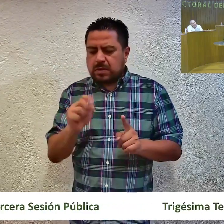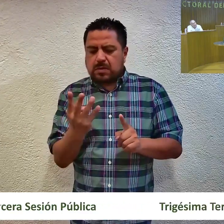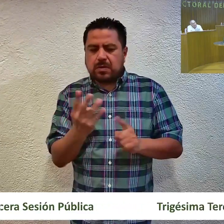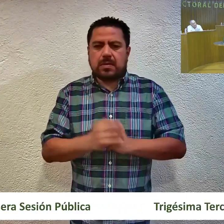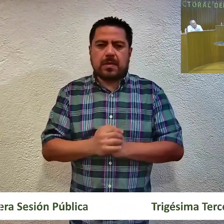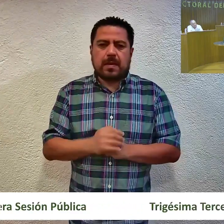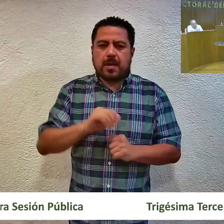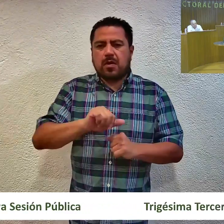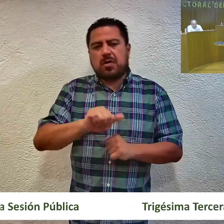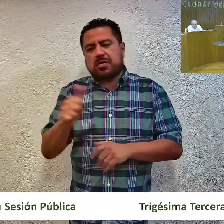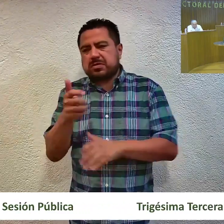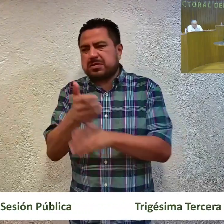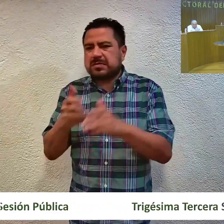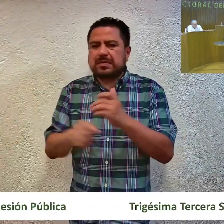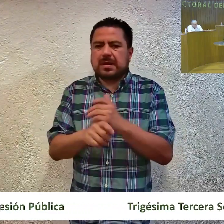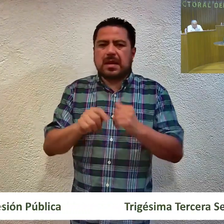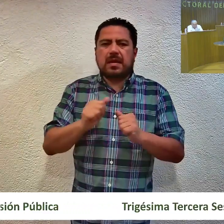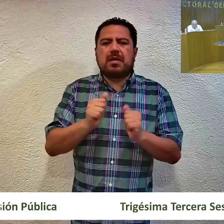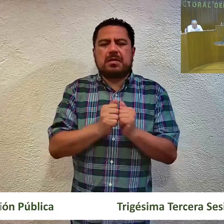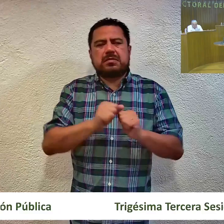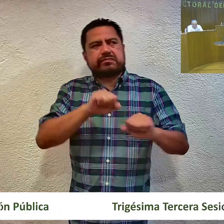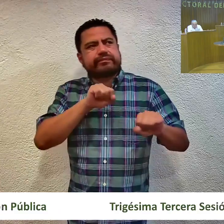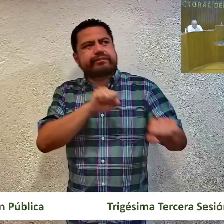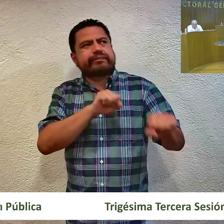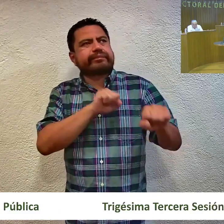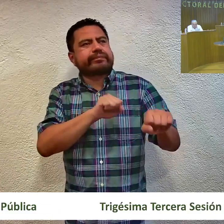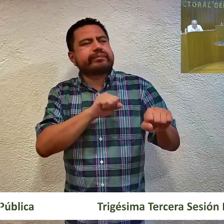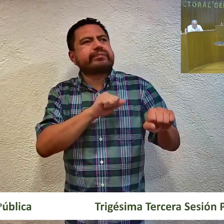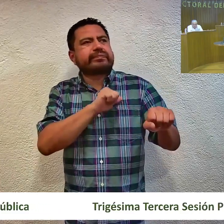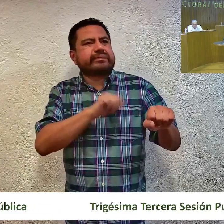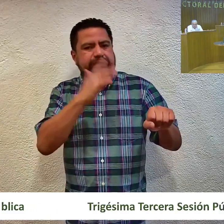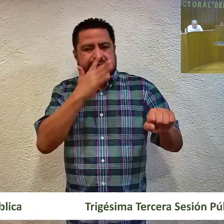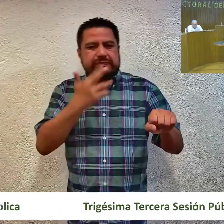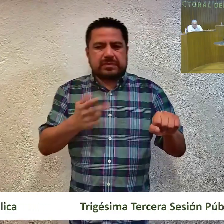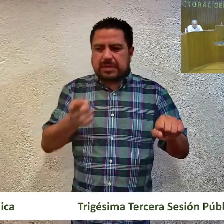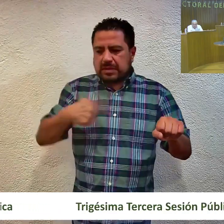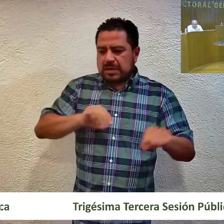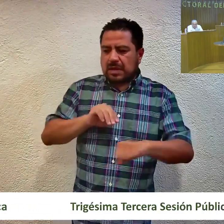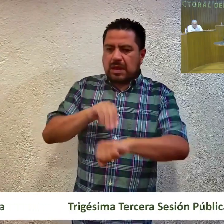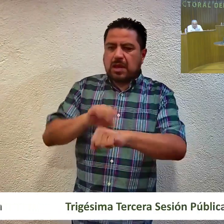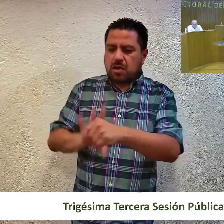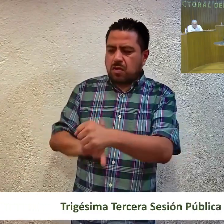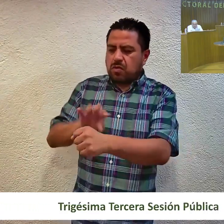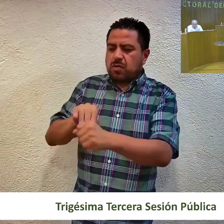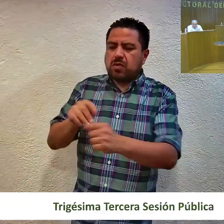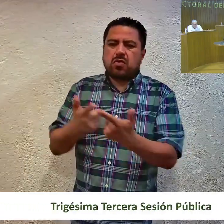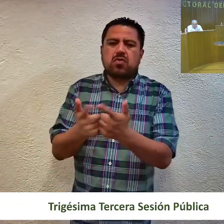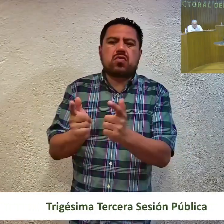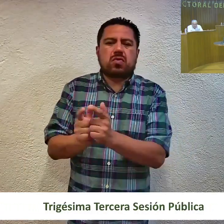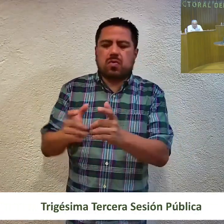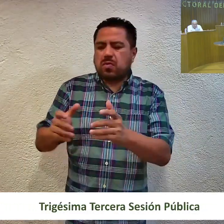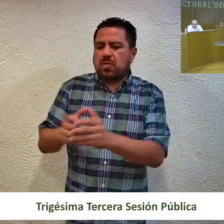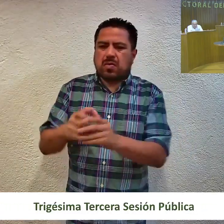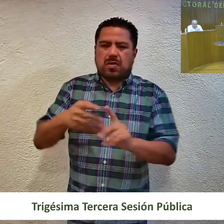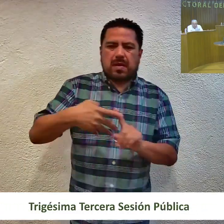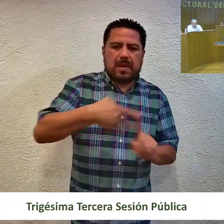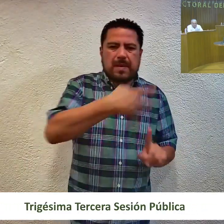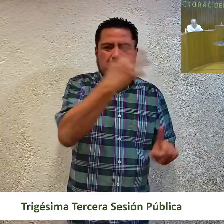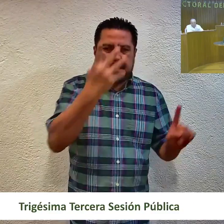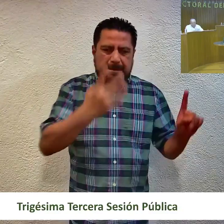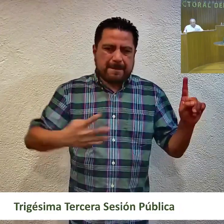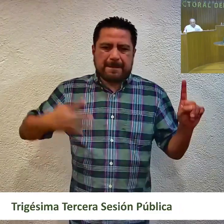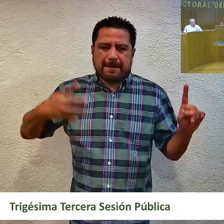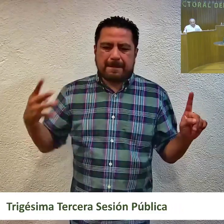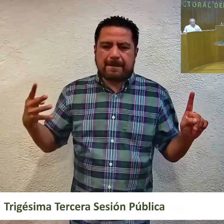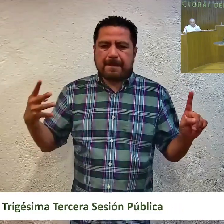Por otra parte, respecto a la manifestación que aduce la parte actuará para que se materialice la inclusión de la población LGBTIQ